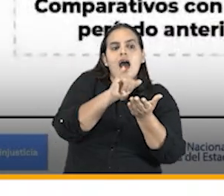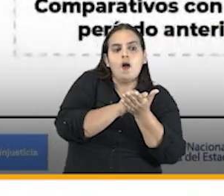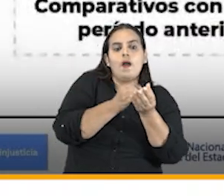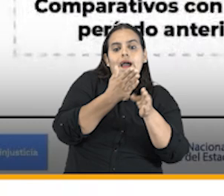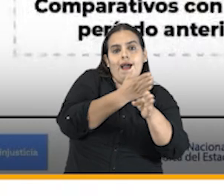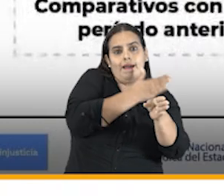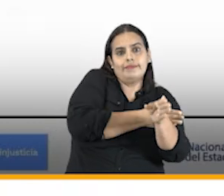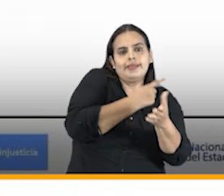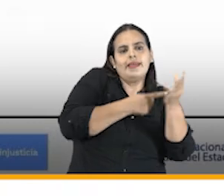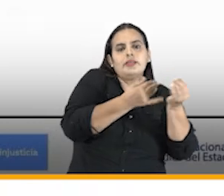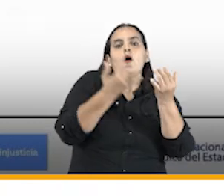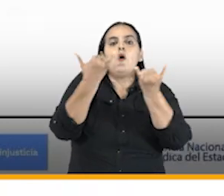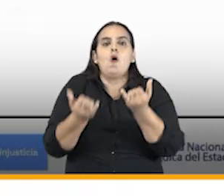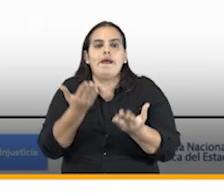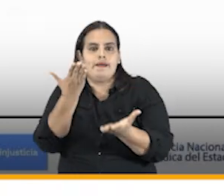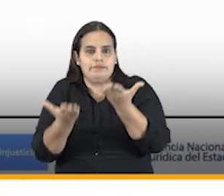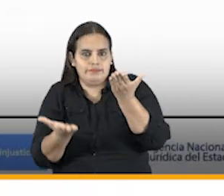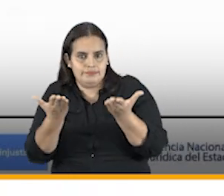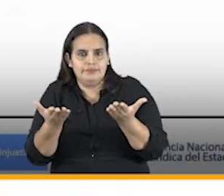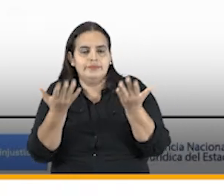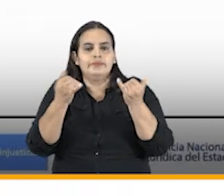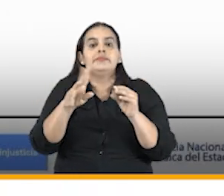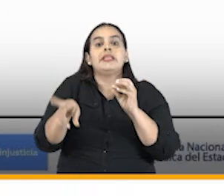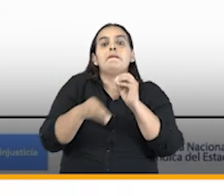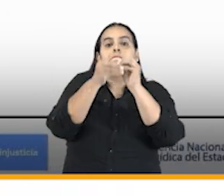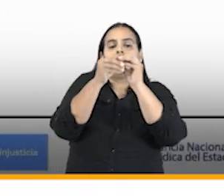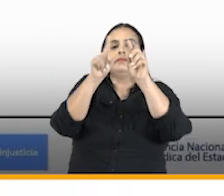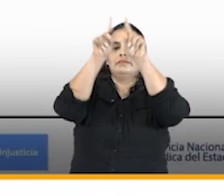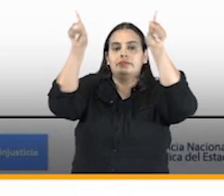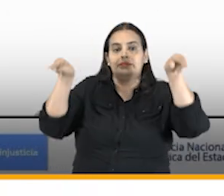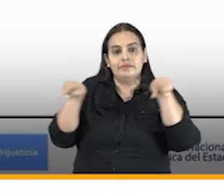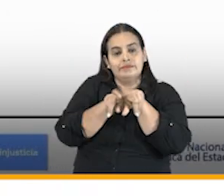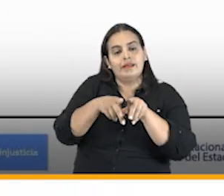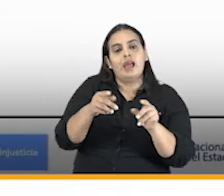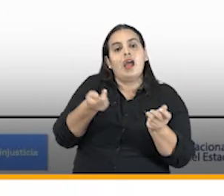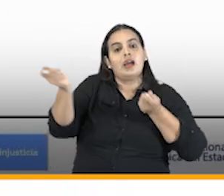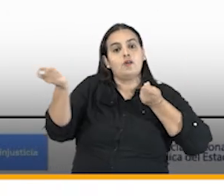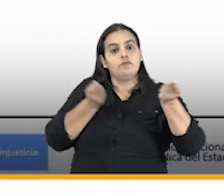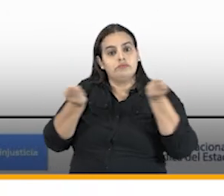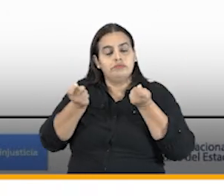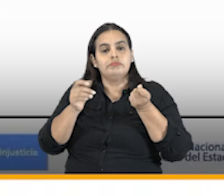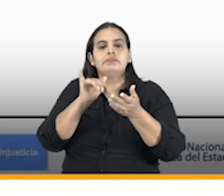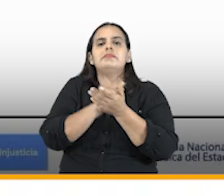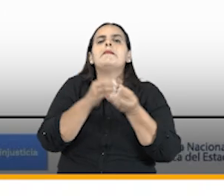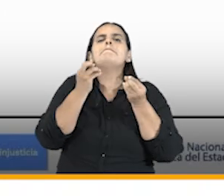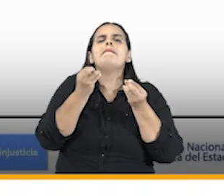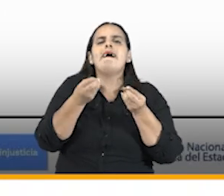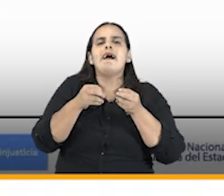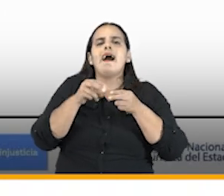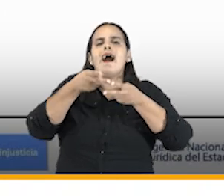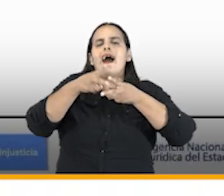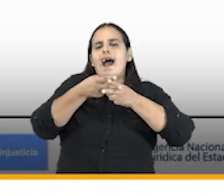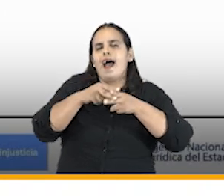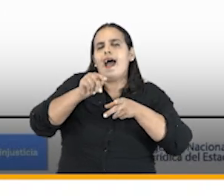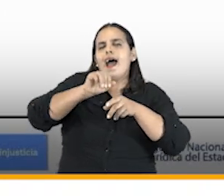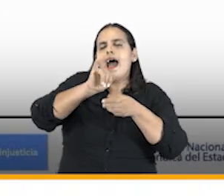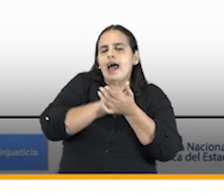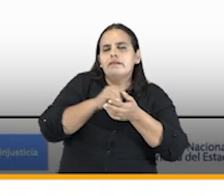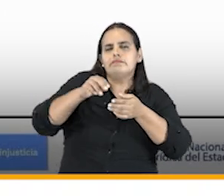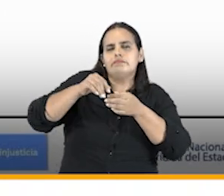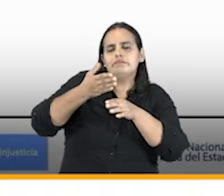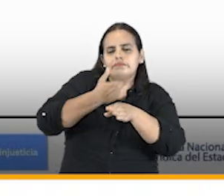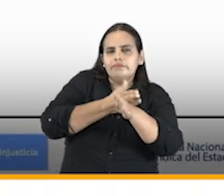tenemos adicionalmente en los tableros de control herramientas que son comparativas de lo que sucedió en el periodo anterior y